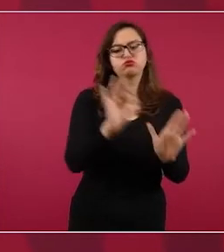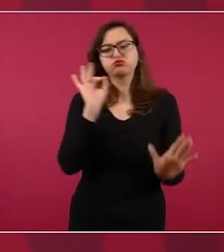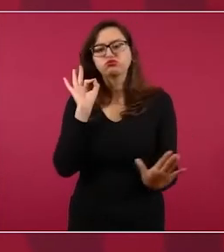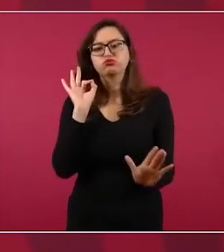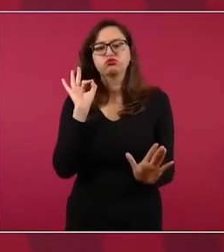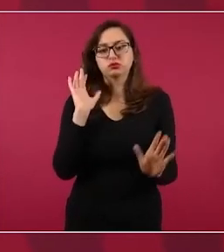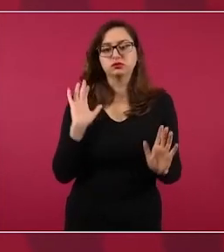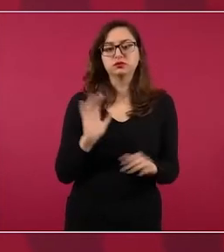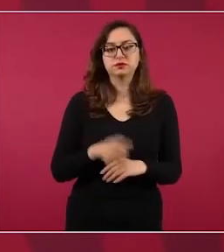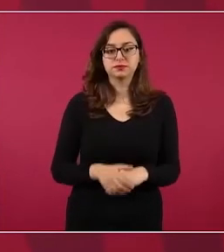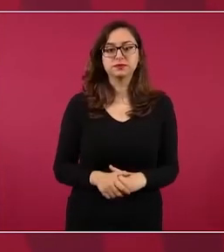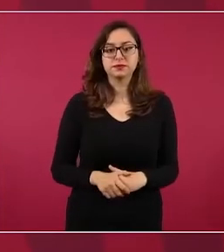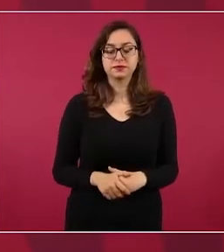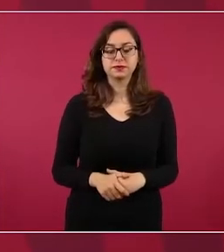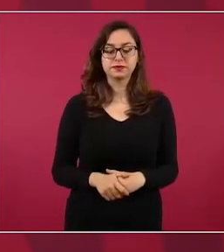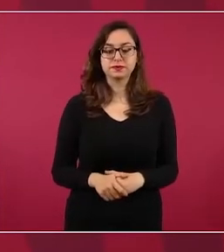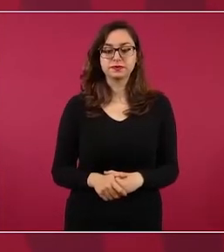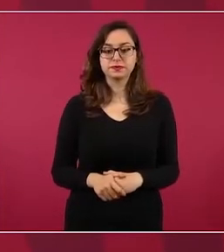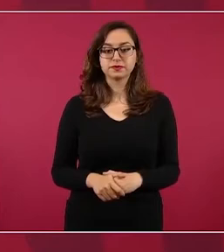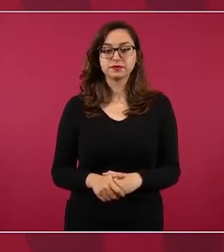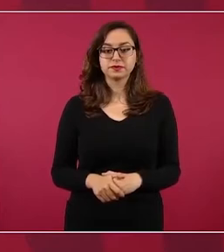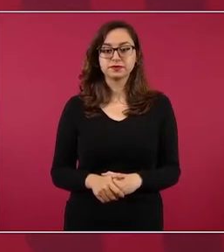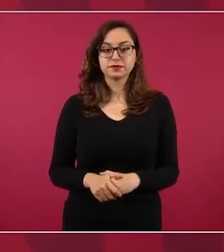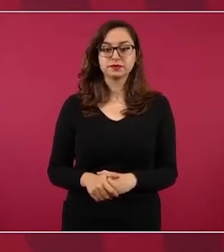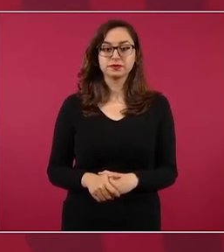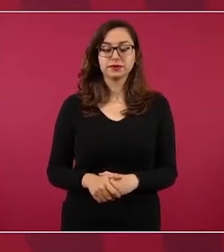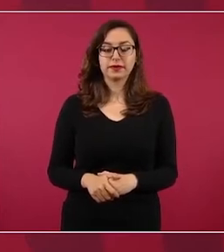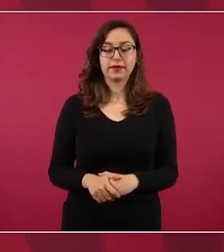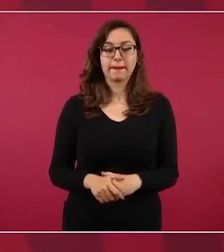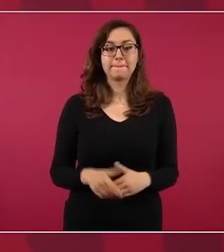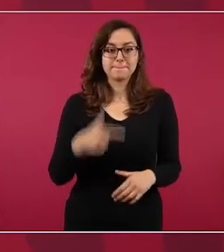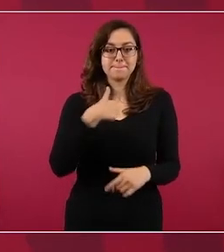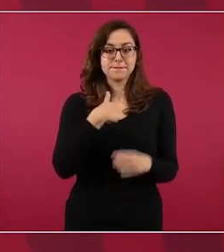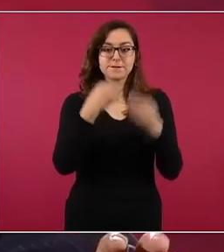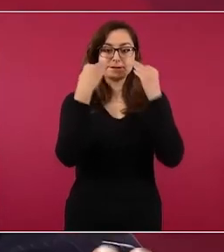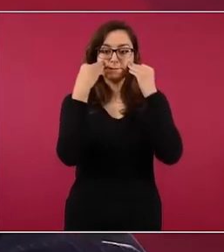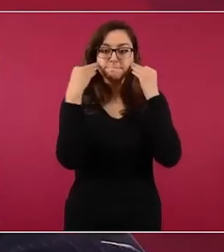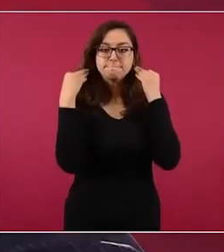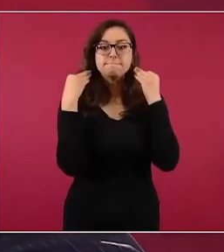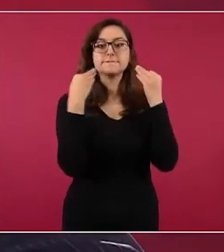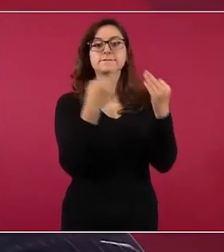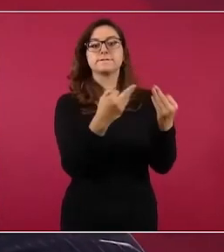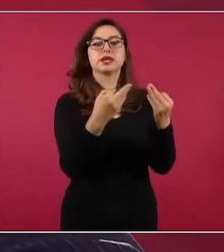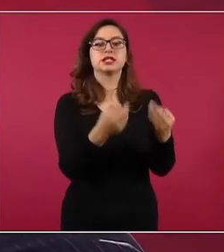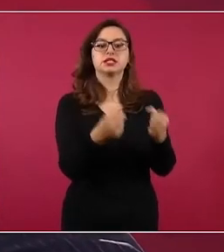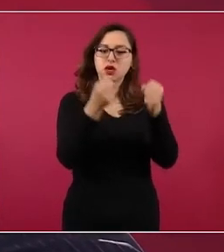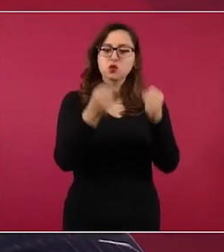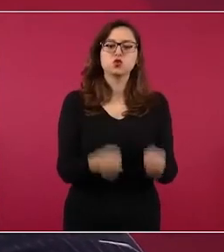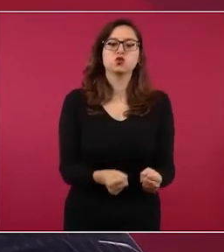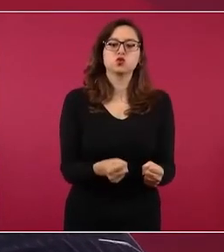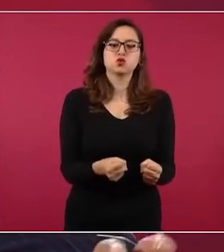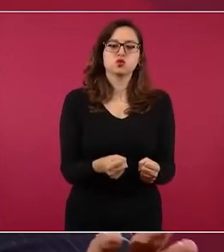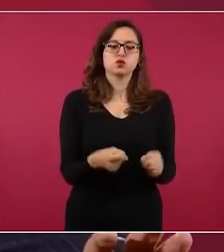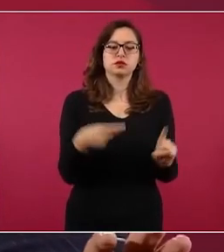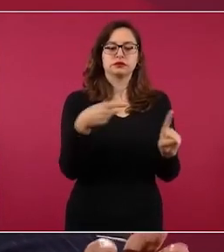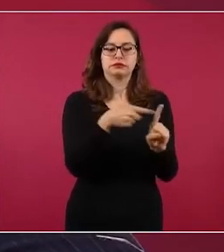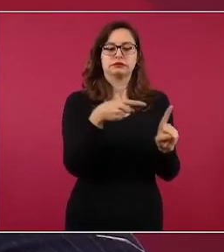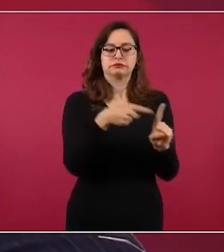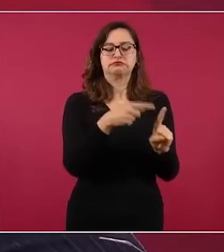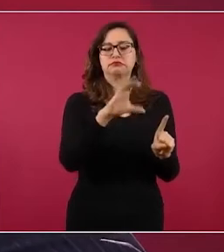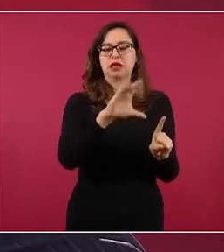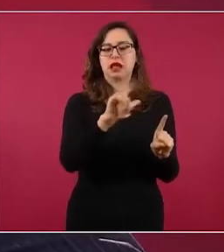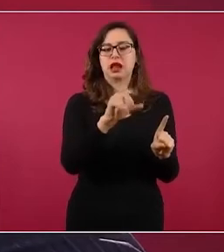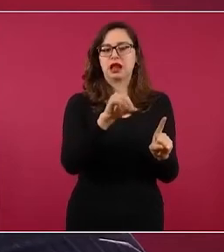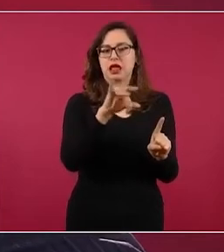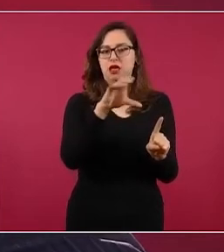Me consta de que… Él participó cuando…